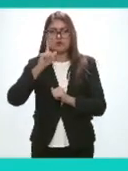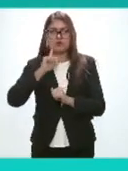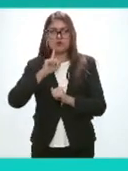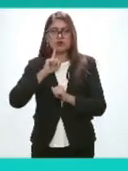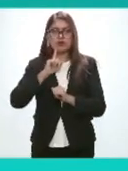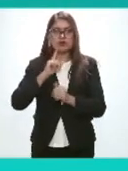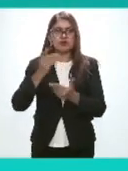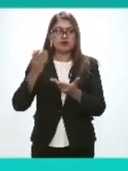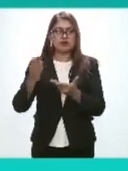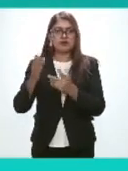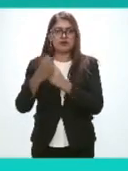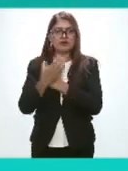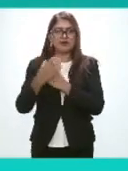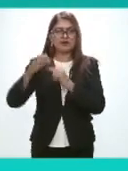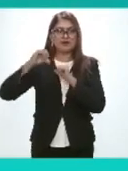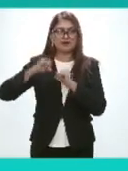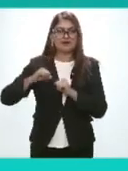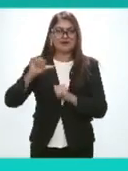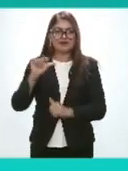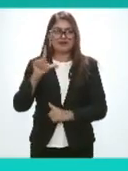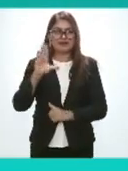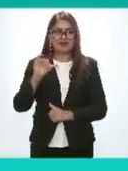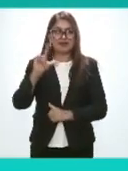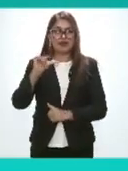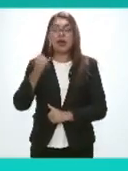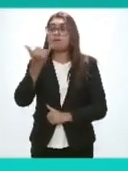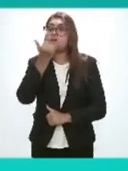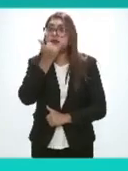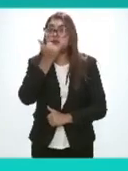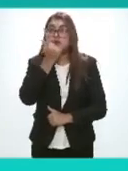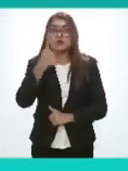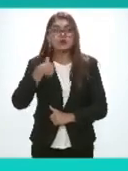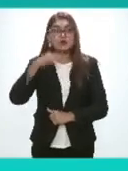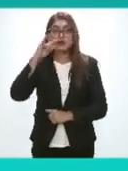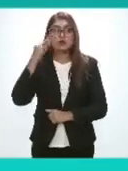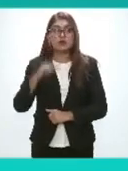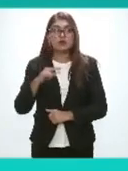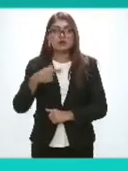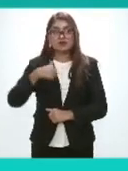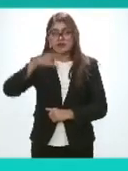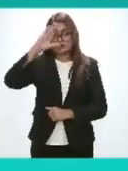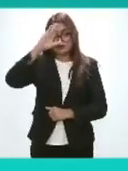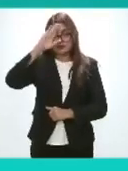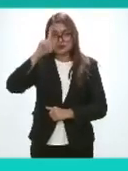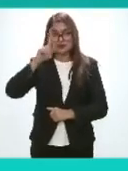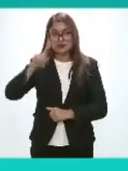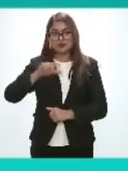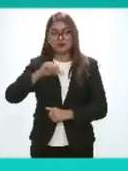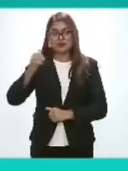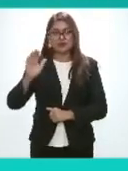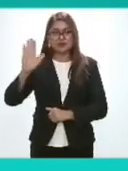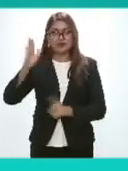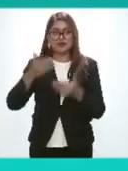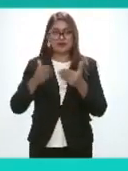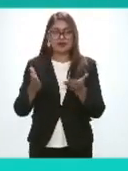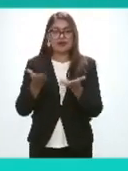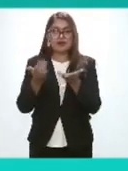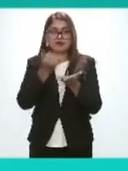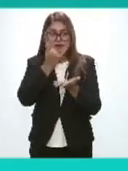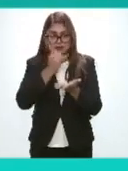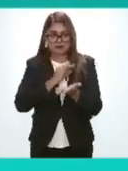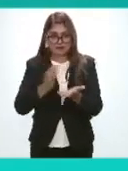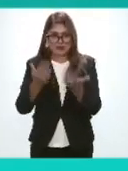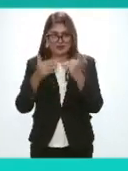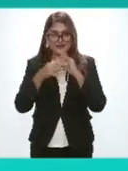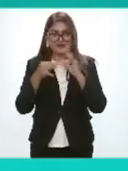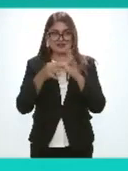alcalá alcalá de la mano hace rato perdón perdón comisionado alcalá yo desde un principio pensé que te iba a dar la palabra el señor alcalá si nos hace favor